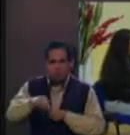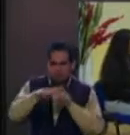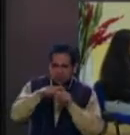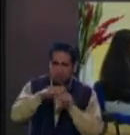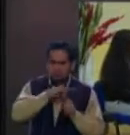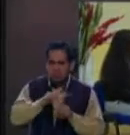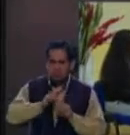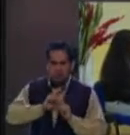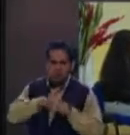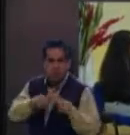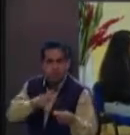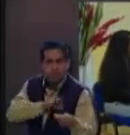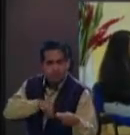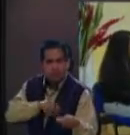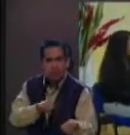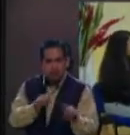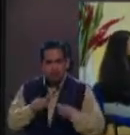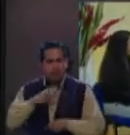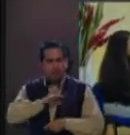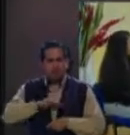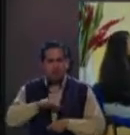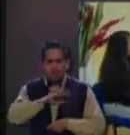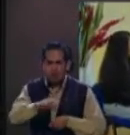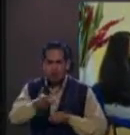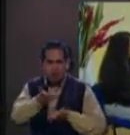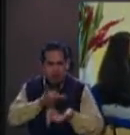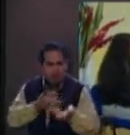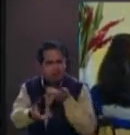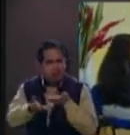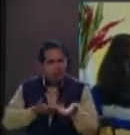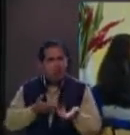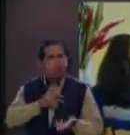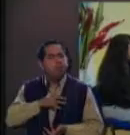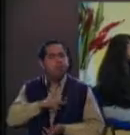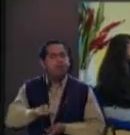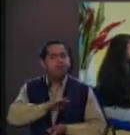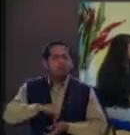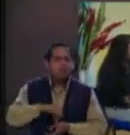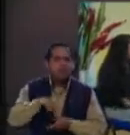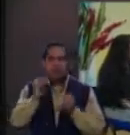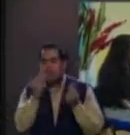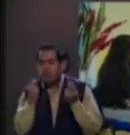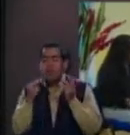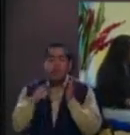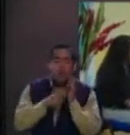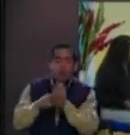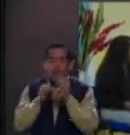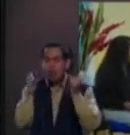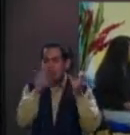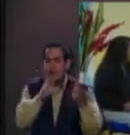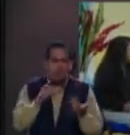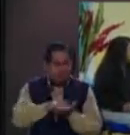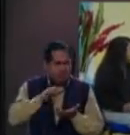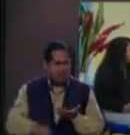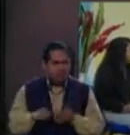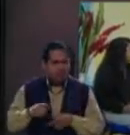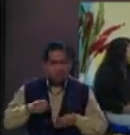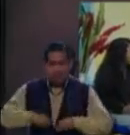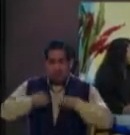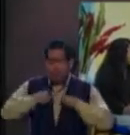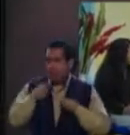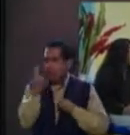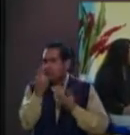yo puedo hacer feliz y me pueden hacer feliz, puedo dar y puedo recibir y uno no necesita la carta de presentación. Vamos,